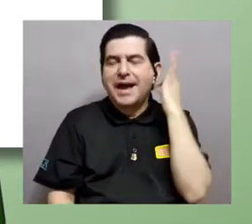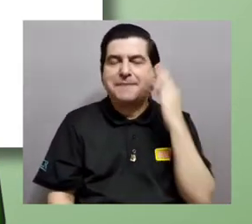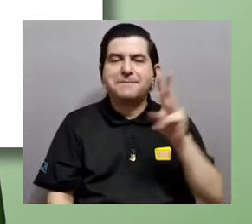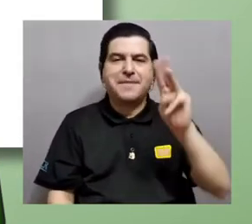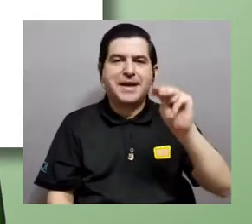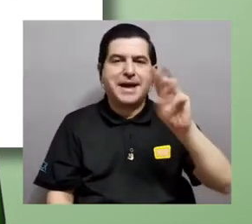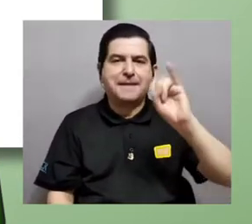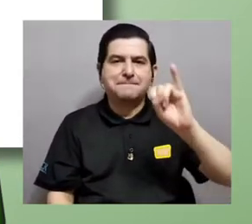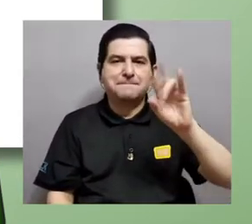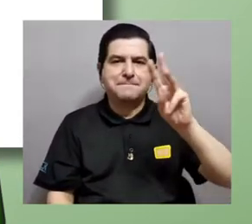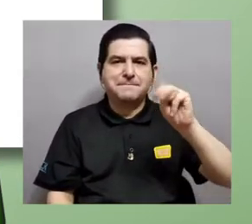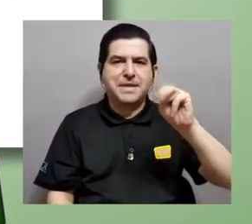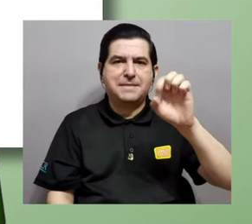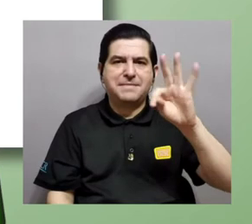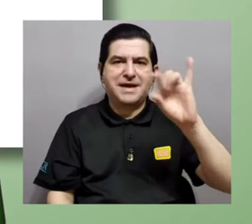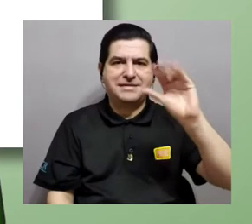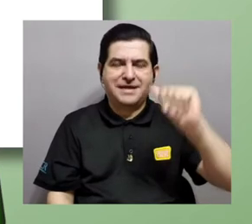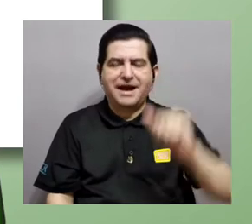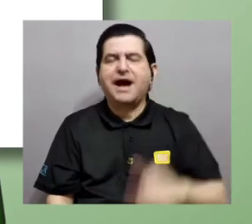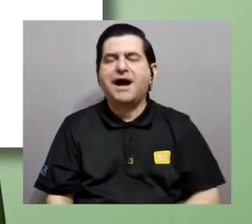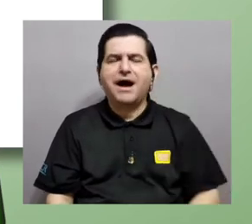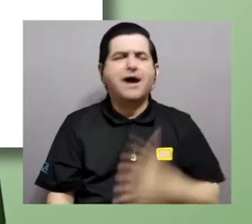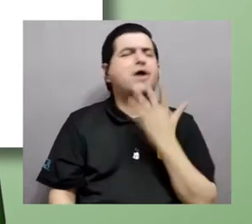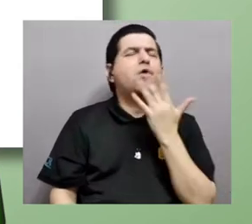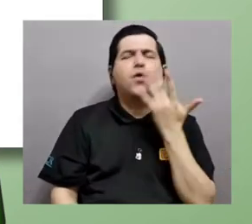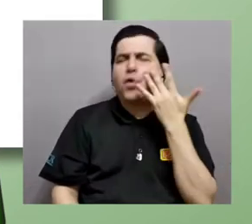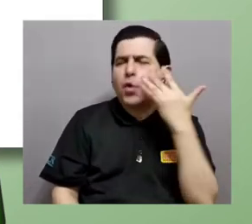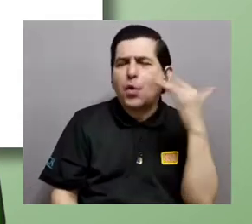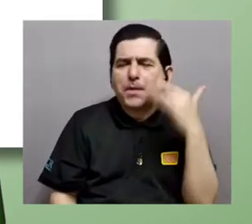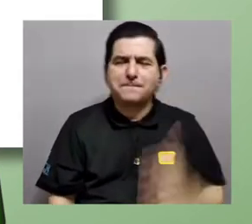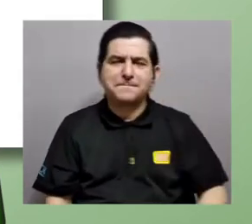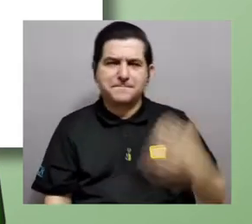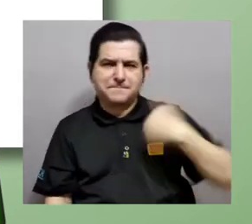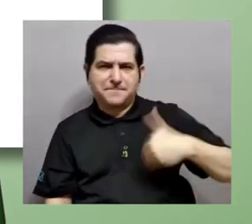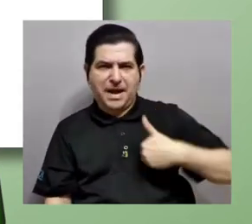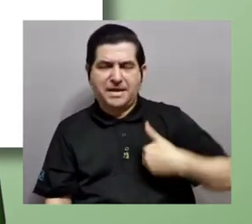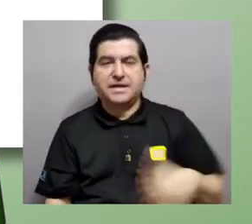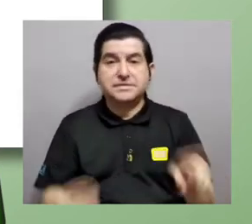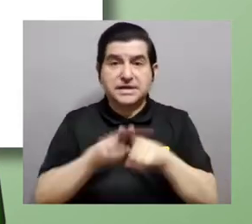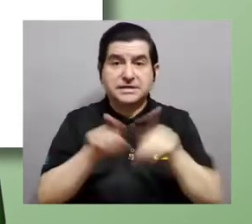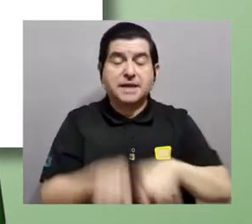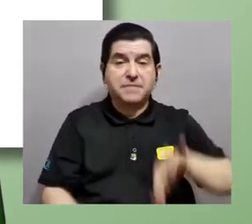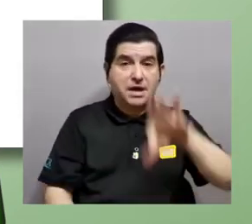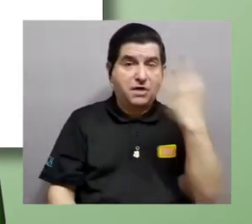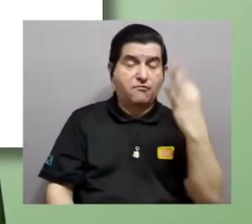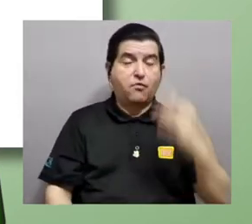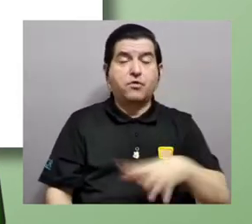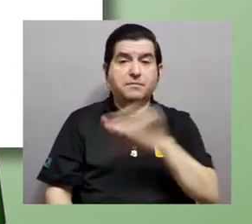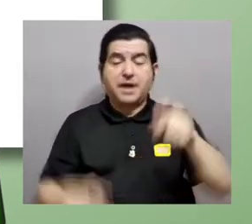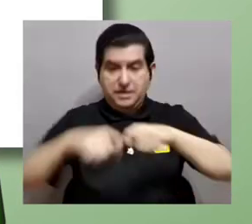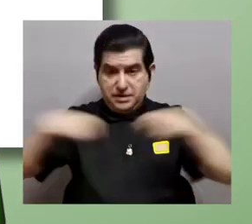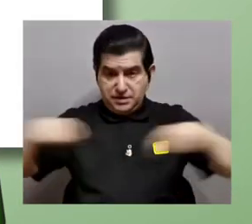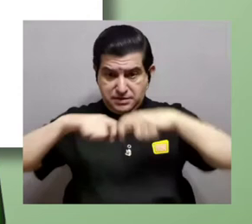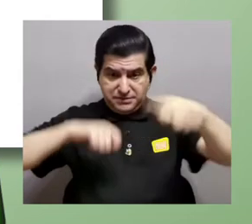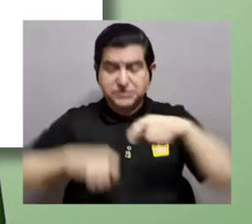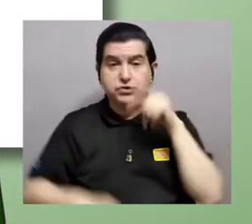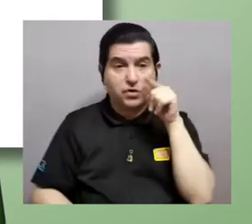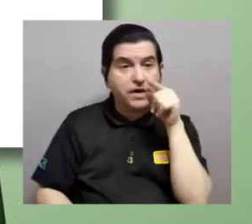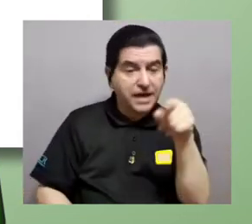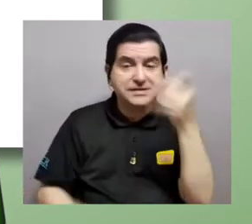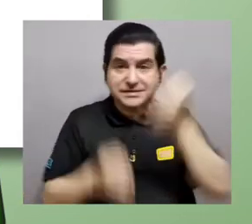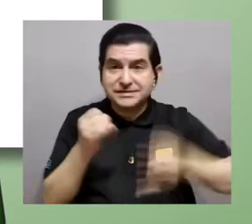patrón de coloración muy similar de los machos y también es más parecida en tamaño y forma. Estas hembras miméticas se